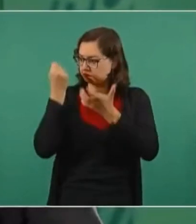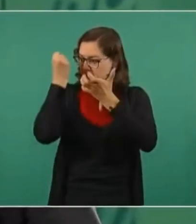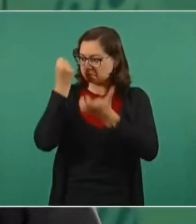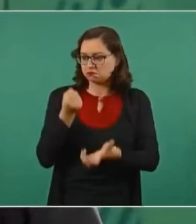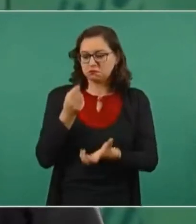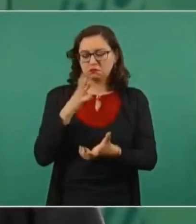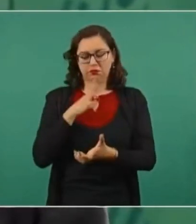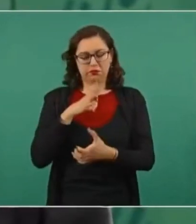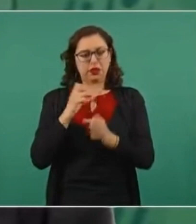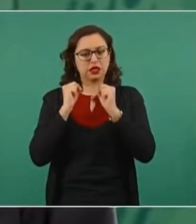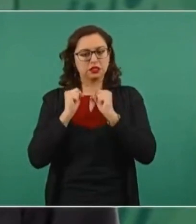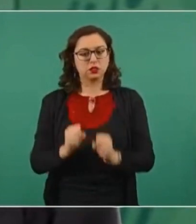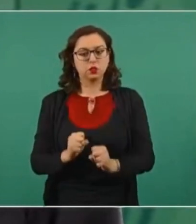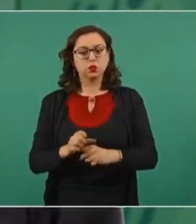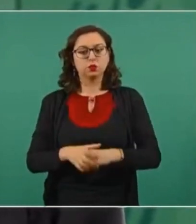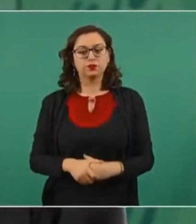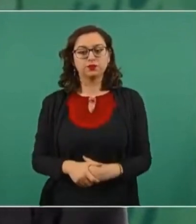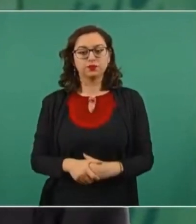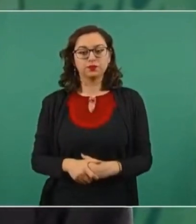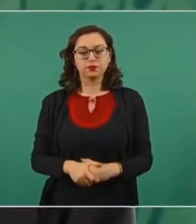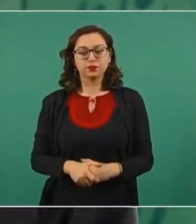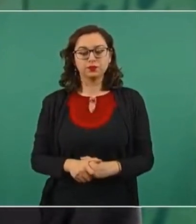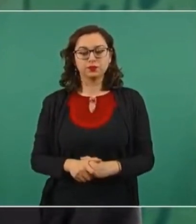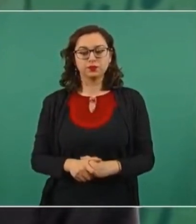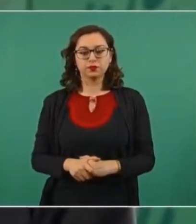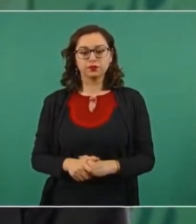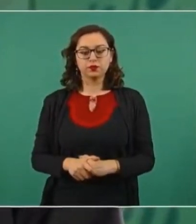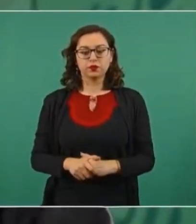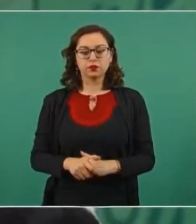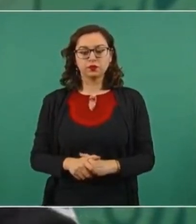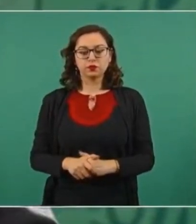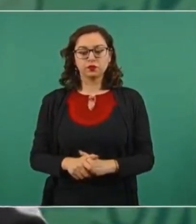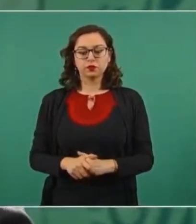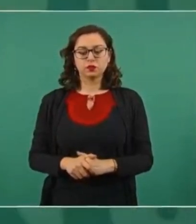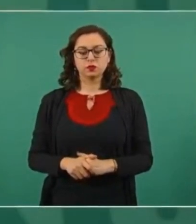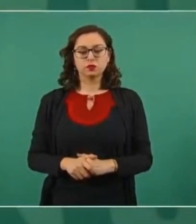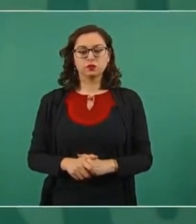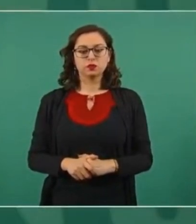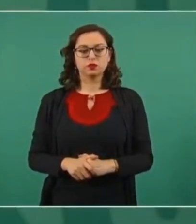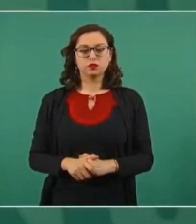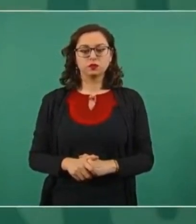asegurado. Lo que estamos también